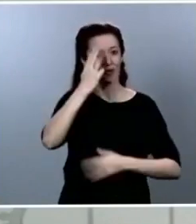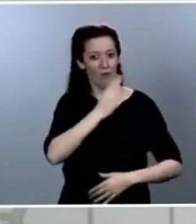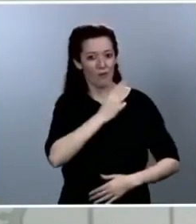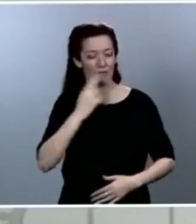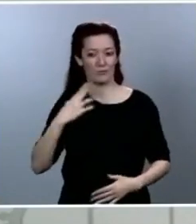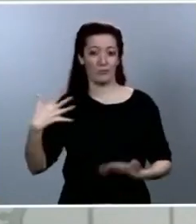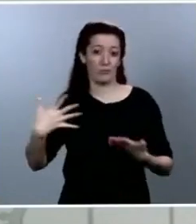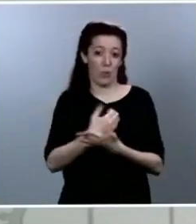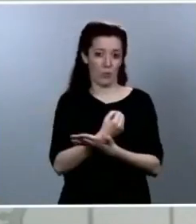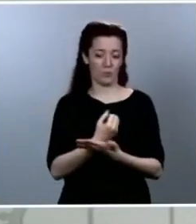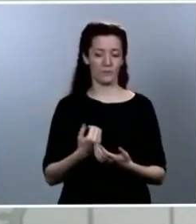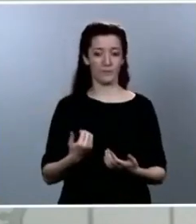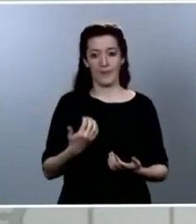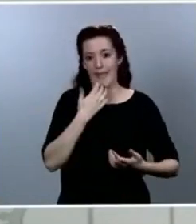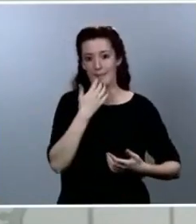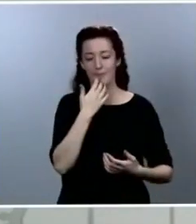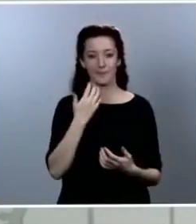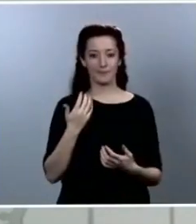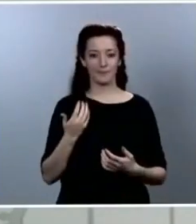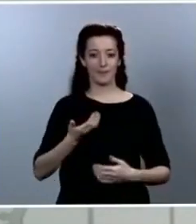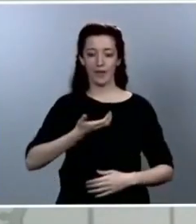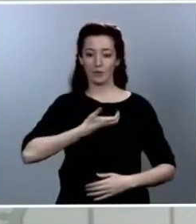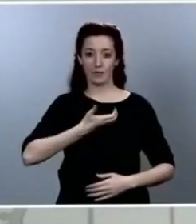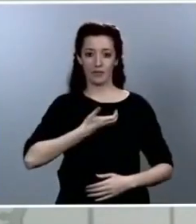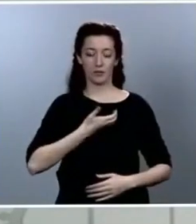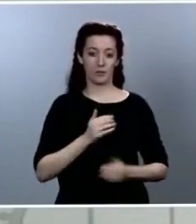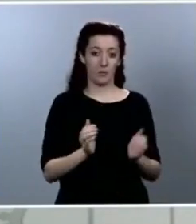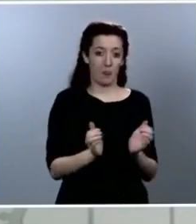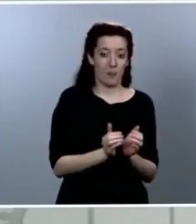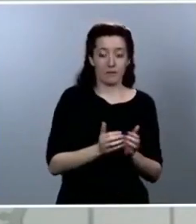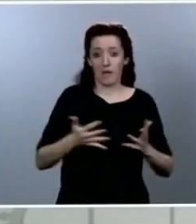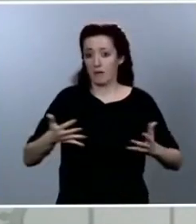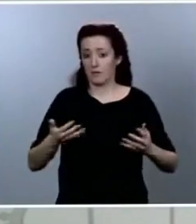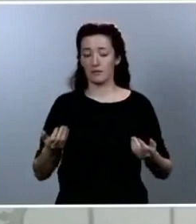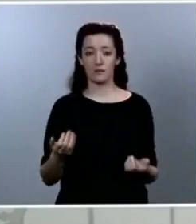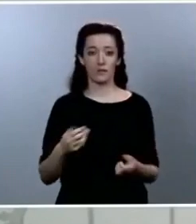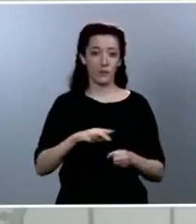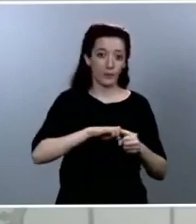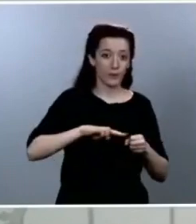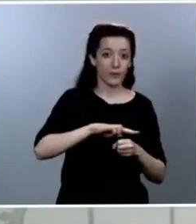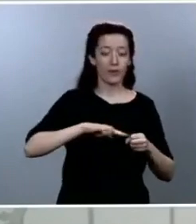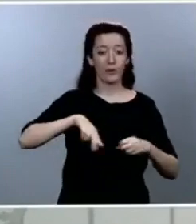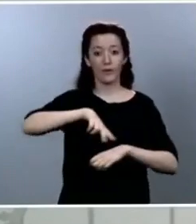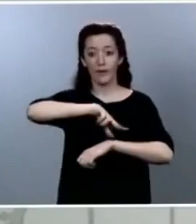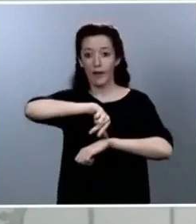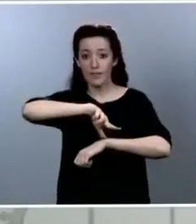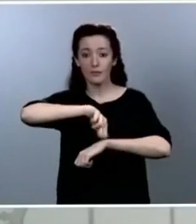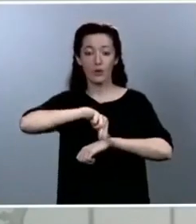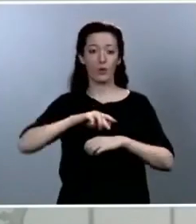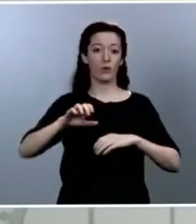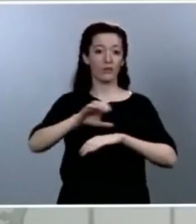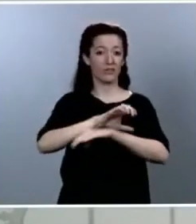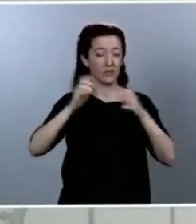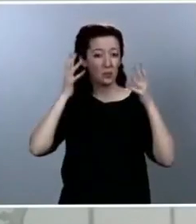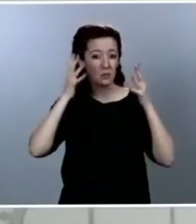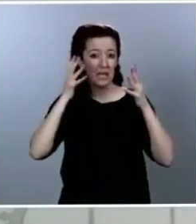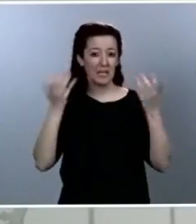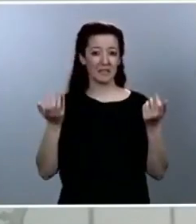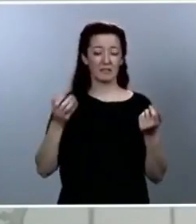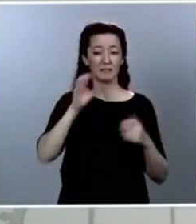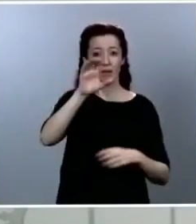pequeños y grandes ayuntamientos, a las provincias, a los cabildos, a los conseils, a las comunidades autónomas y al Gobierno de España.